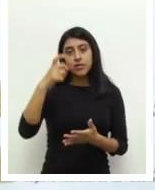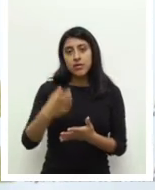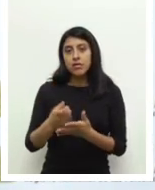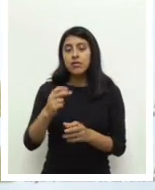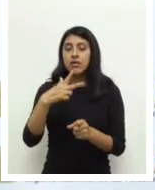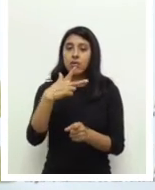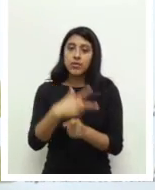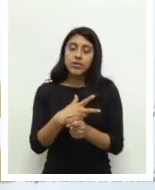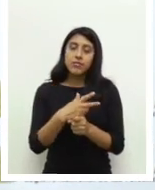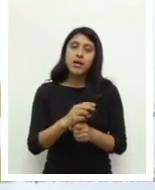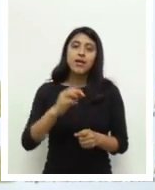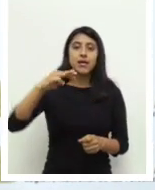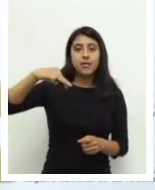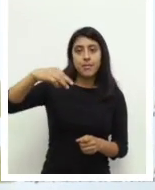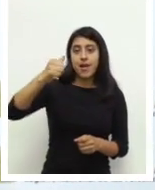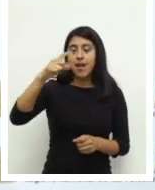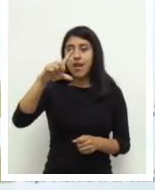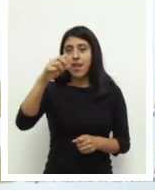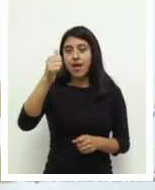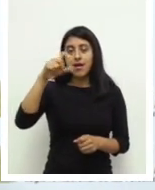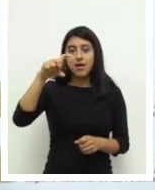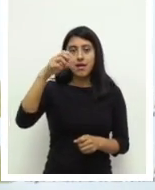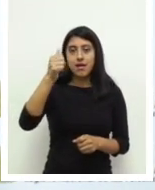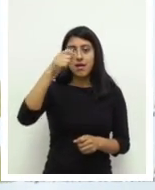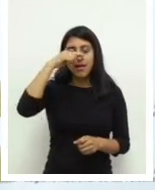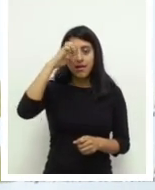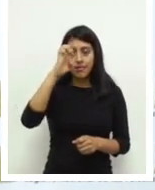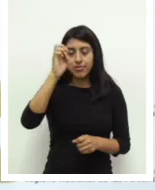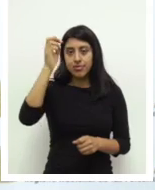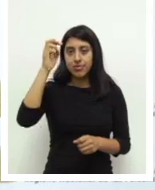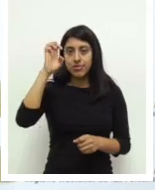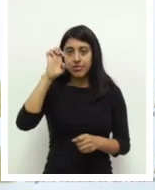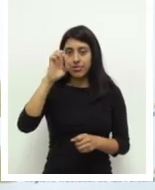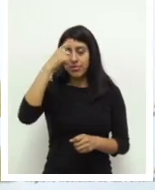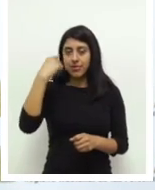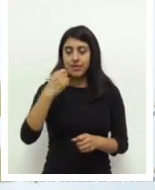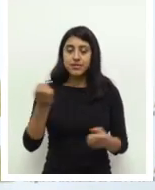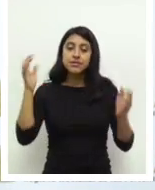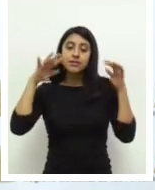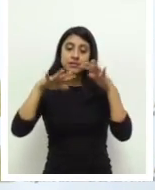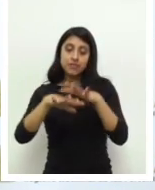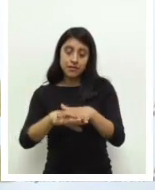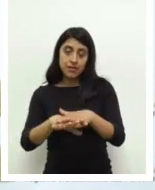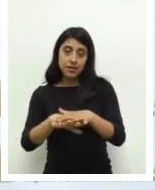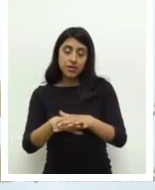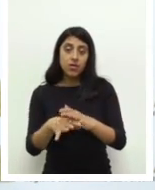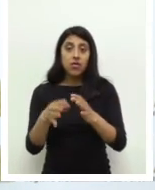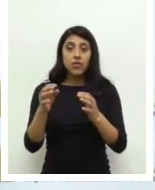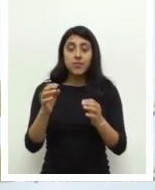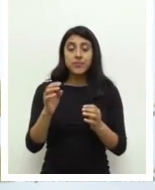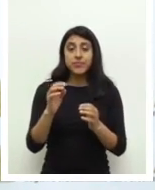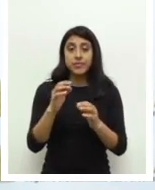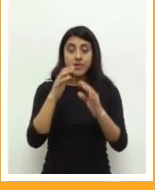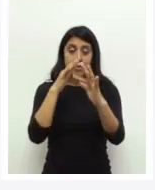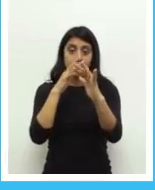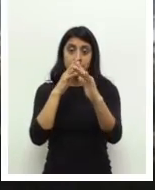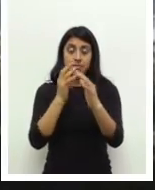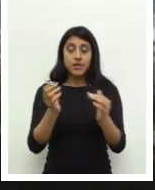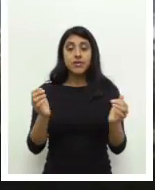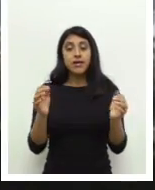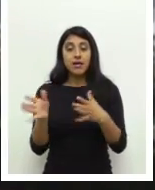pero creo que Malacates en esa parte creo que fue un aporte importante.